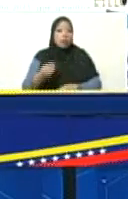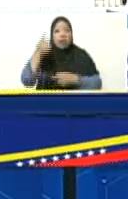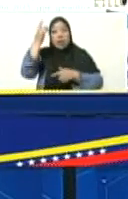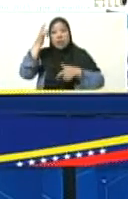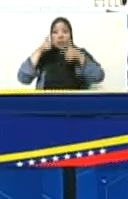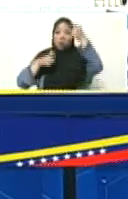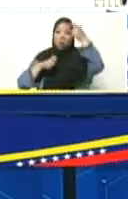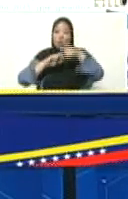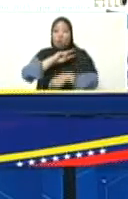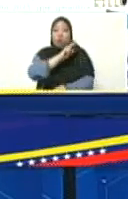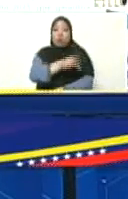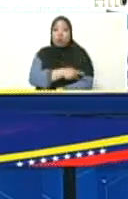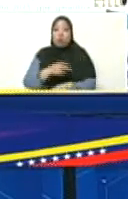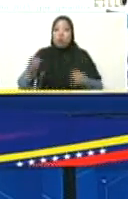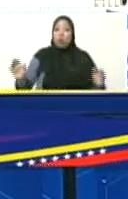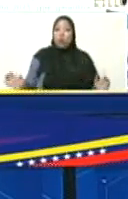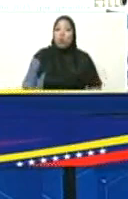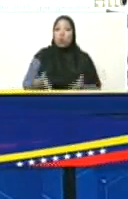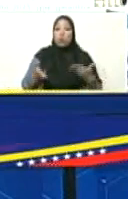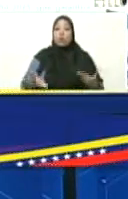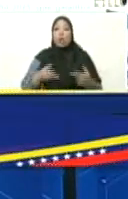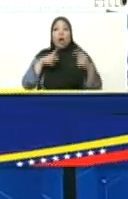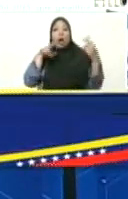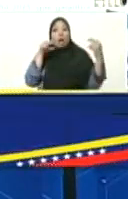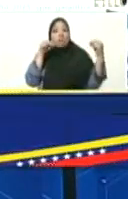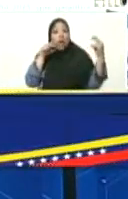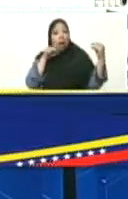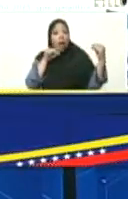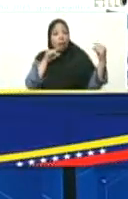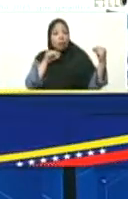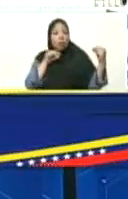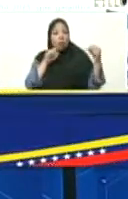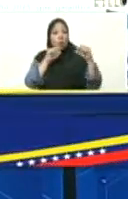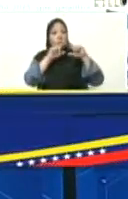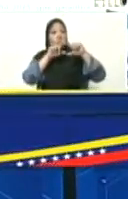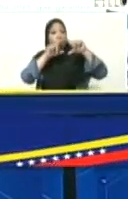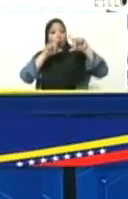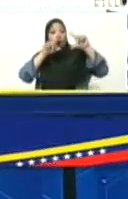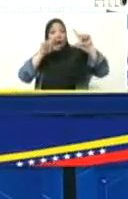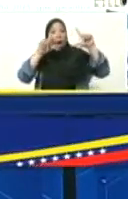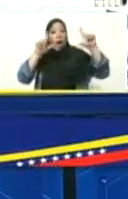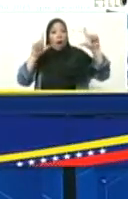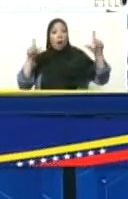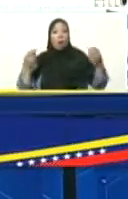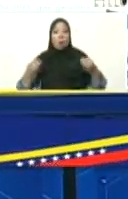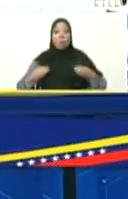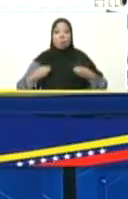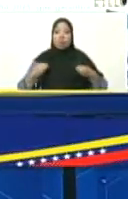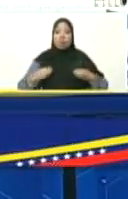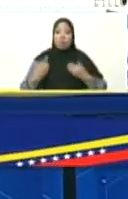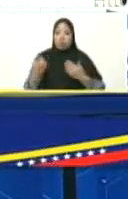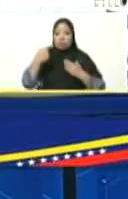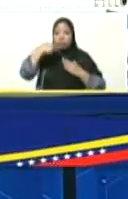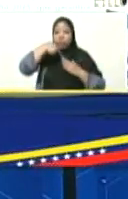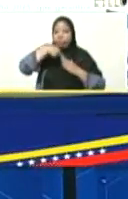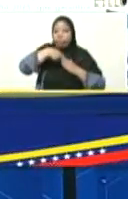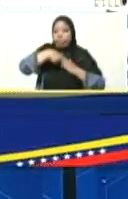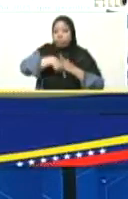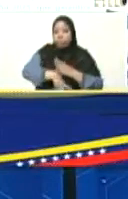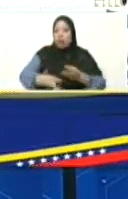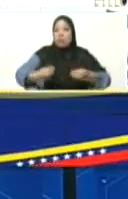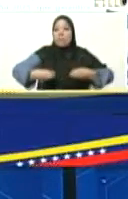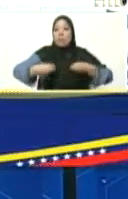con aquella fuerza, aquel ímpetu hablándonos, uno dice, Chávez está vivo entre nosotros. Chávez vive